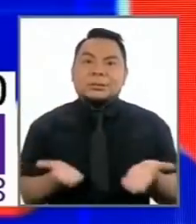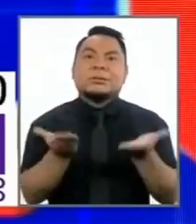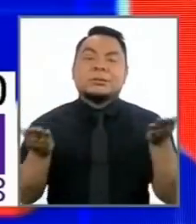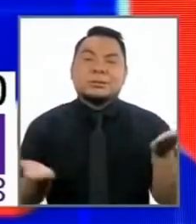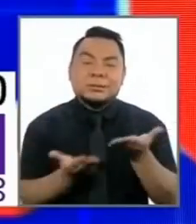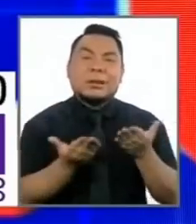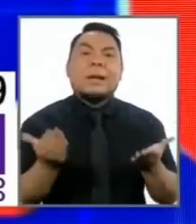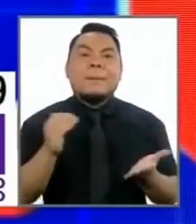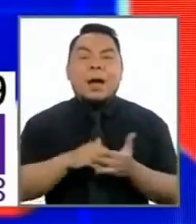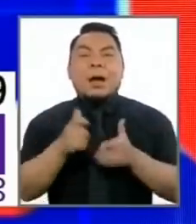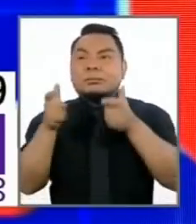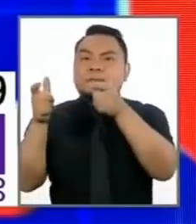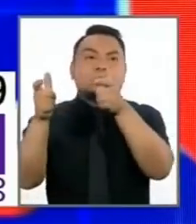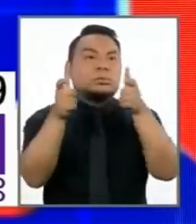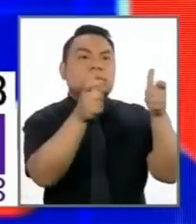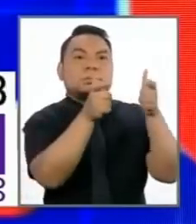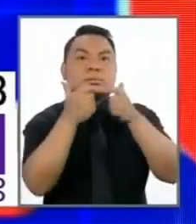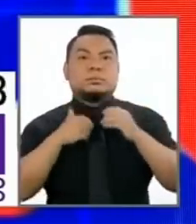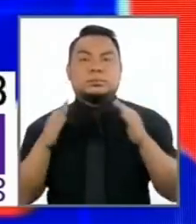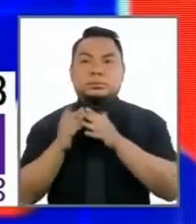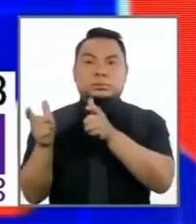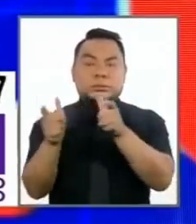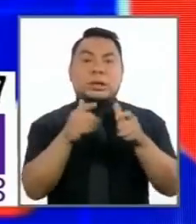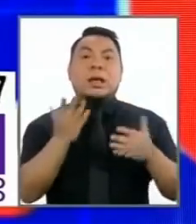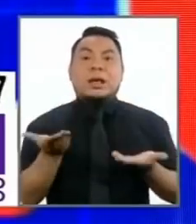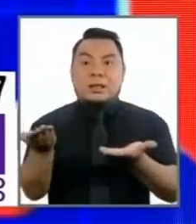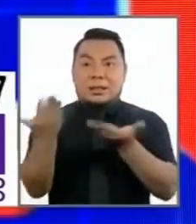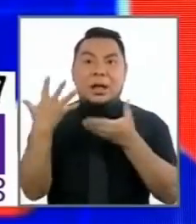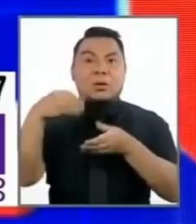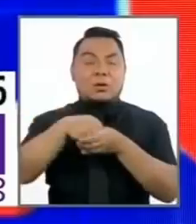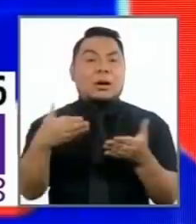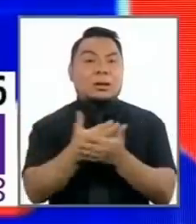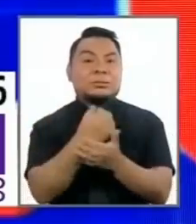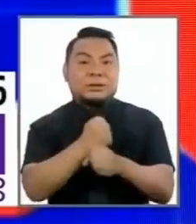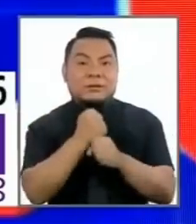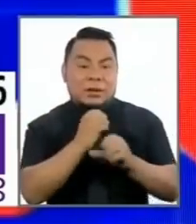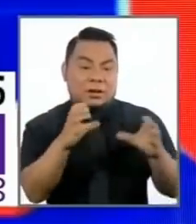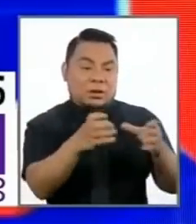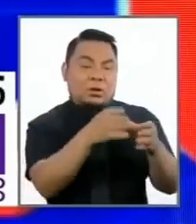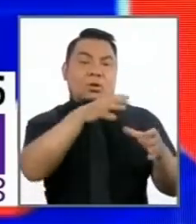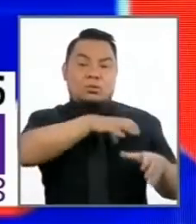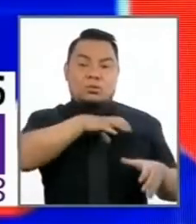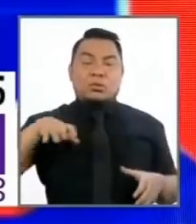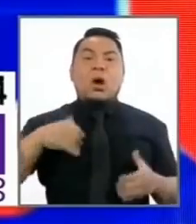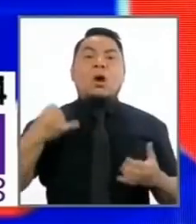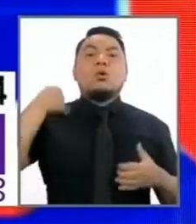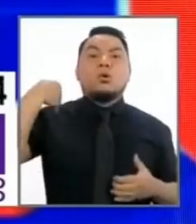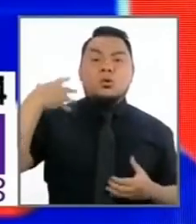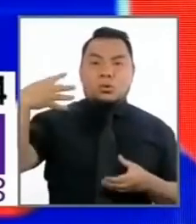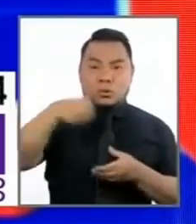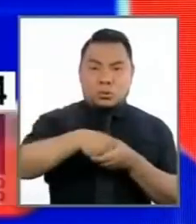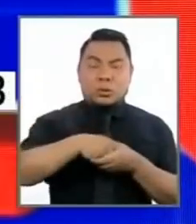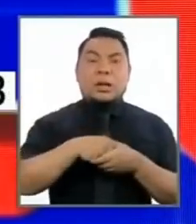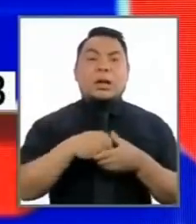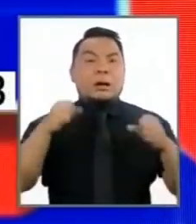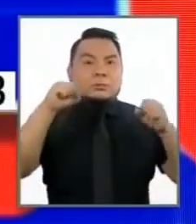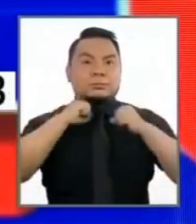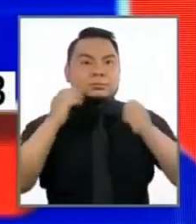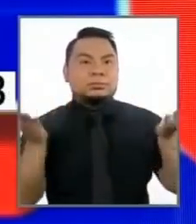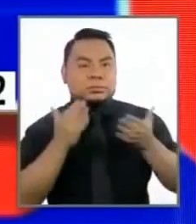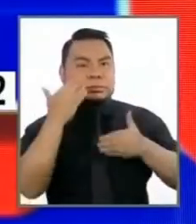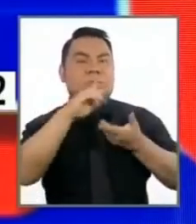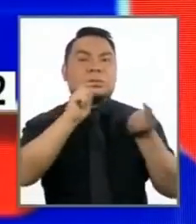para que haya un patrullaje así creamos empleos en el caso de los centros juveniles y este sistema y al mismo tiempo